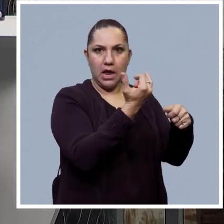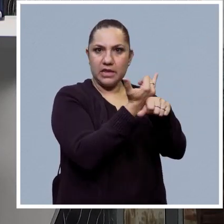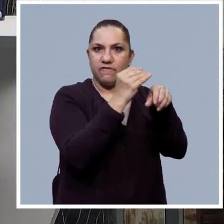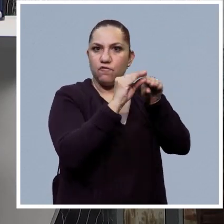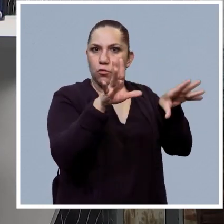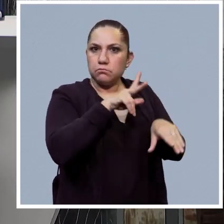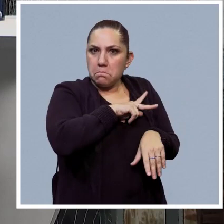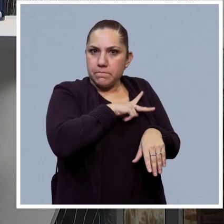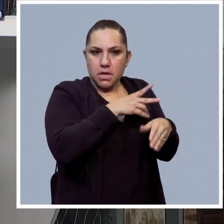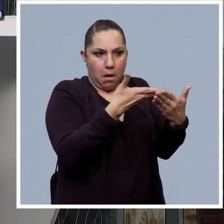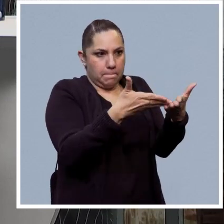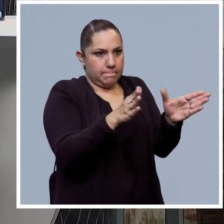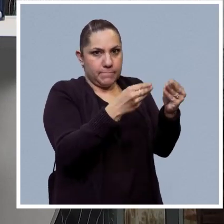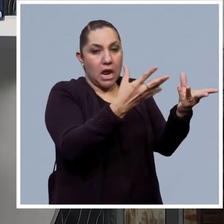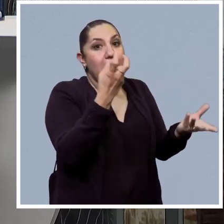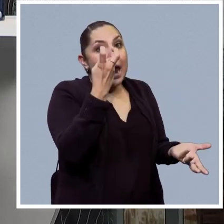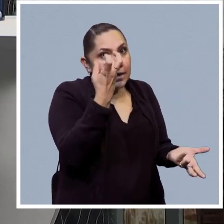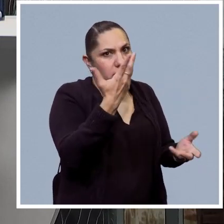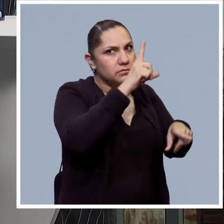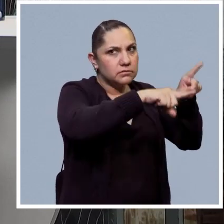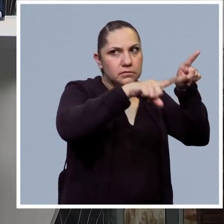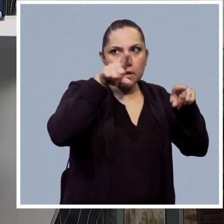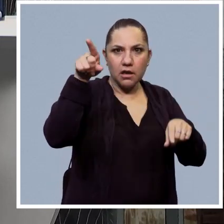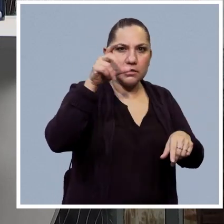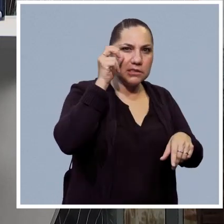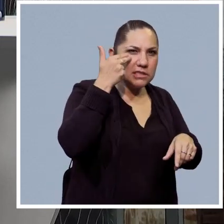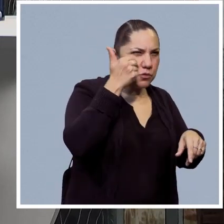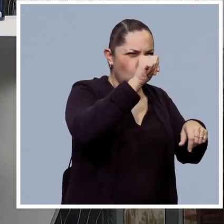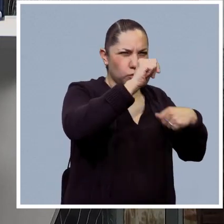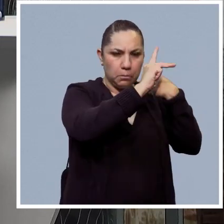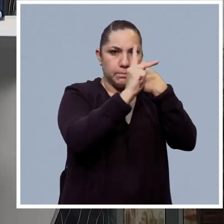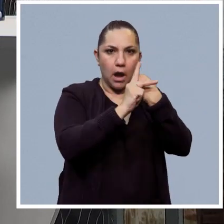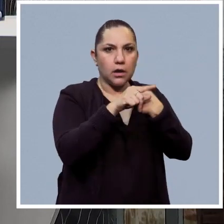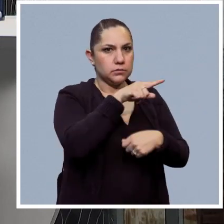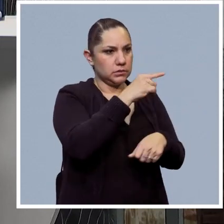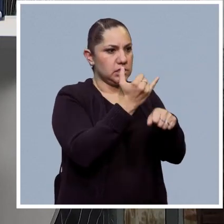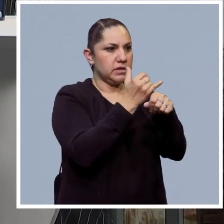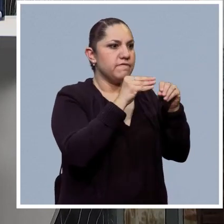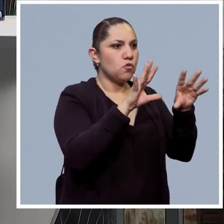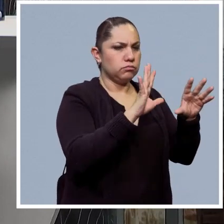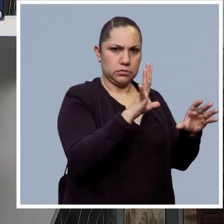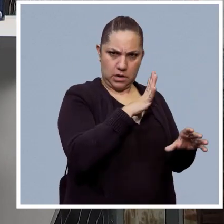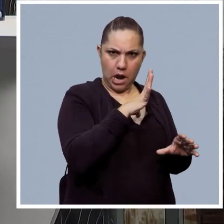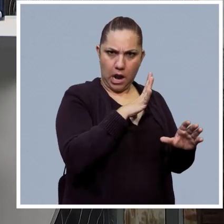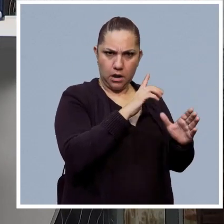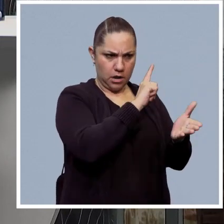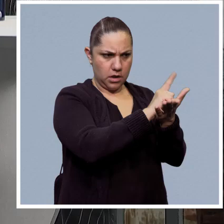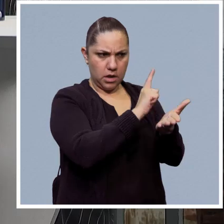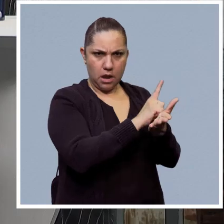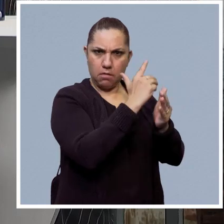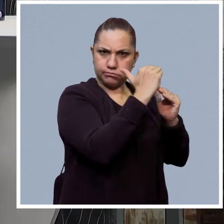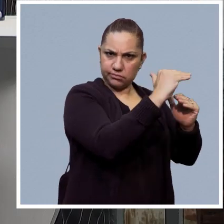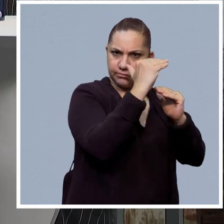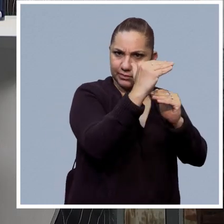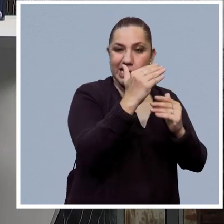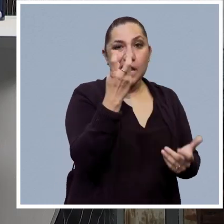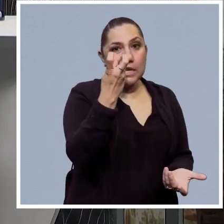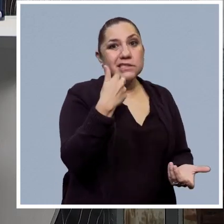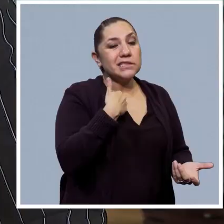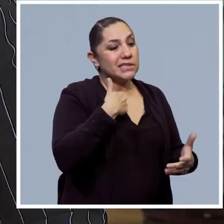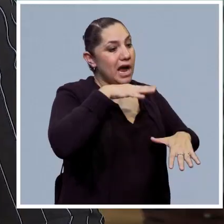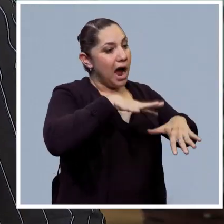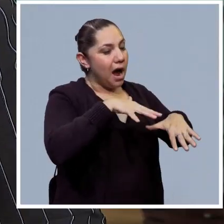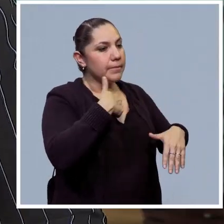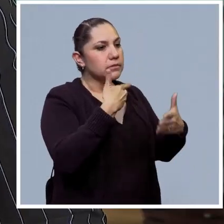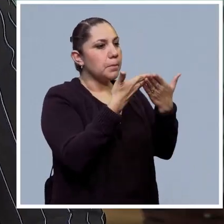legislada y tampoco existe como tal privacidad. Entonces, es un gran espacio para tener intereses que de pronto no puedan ser los